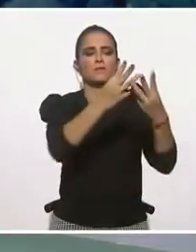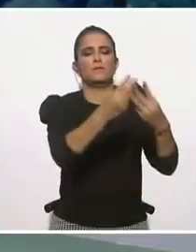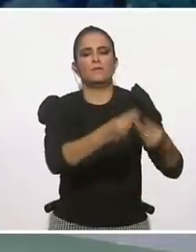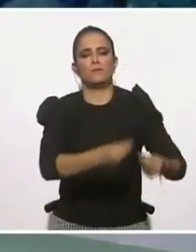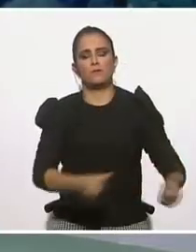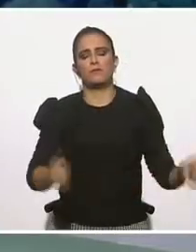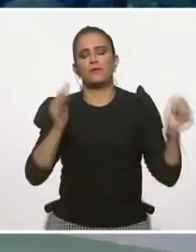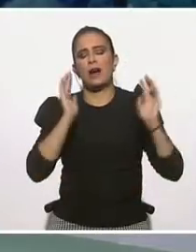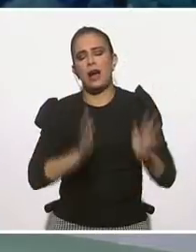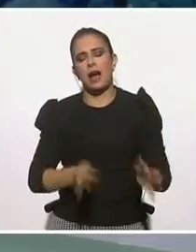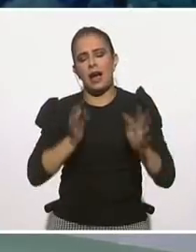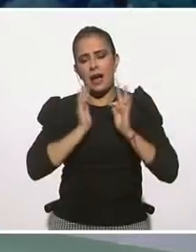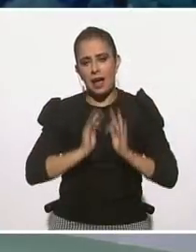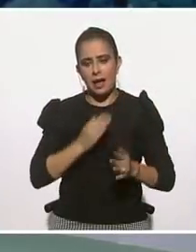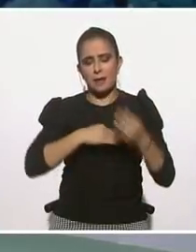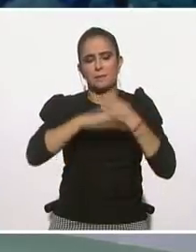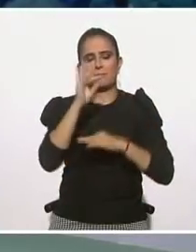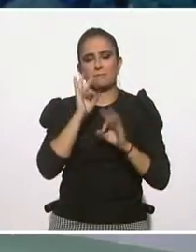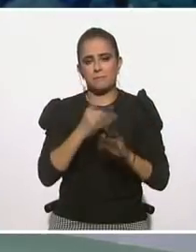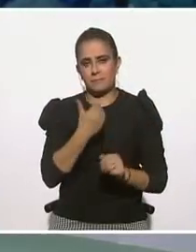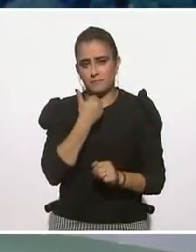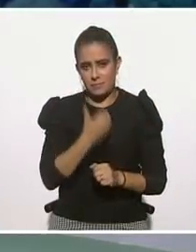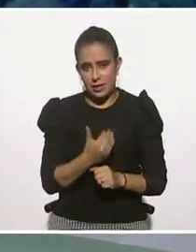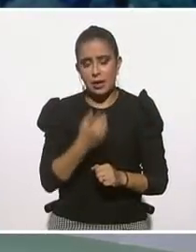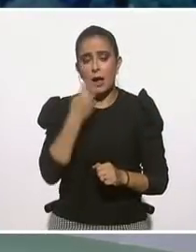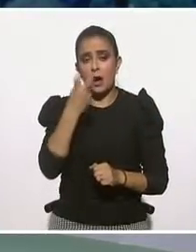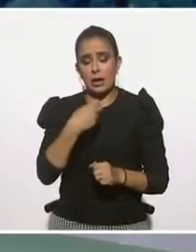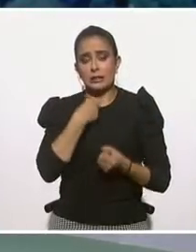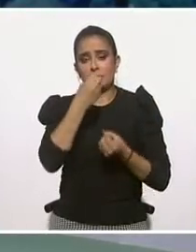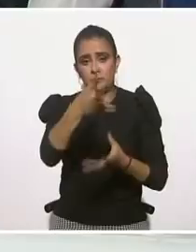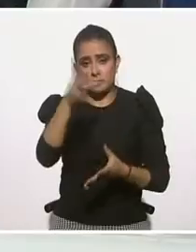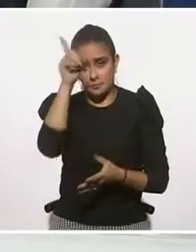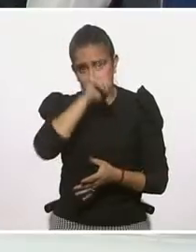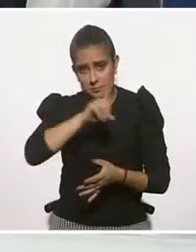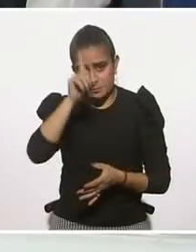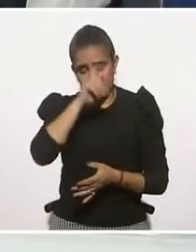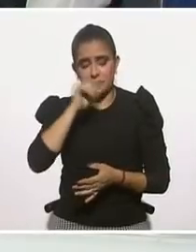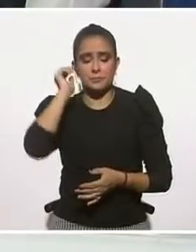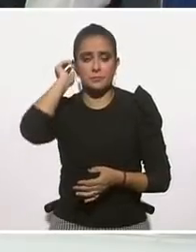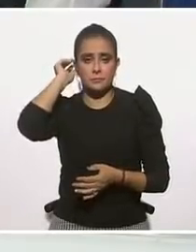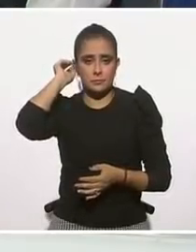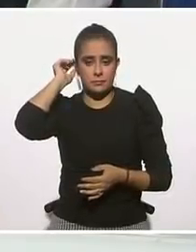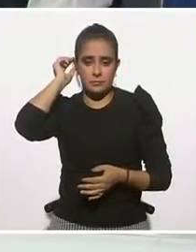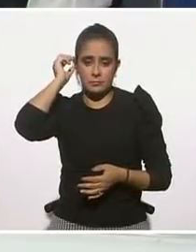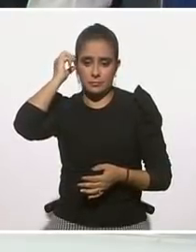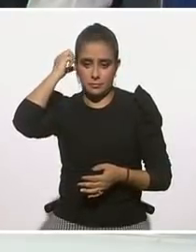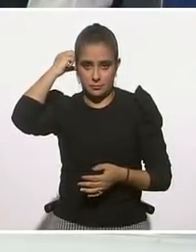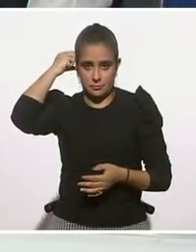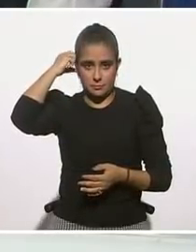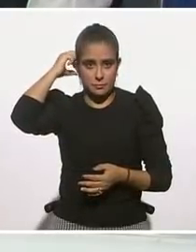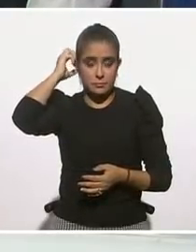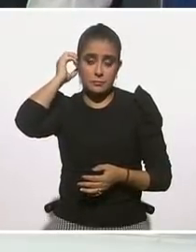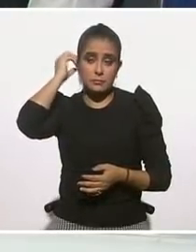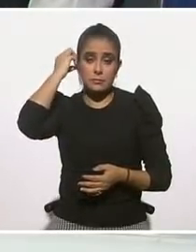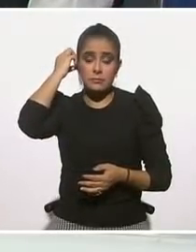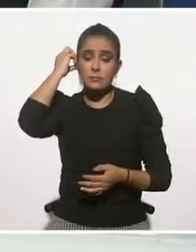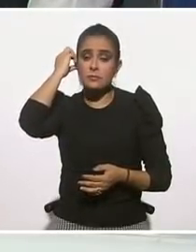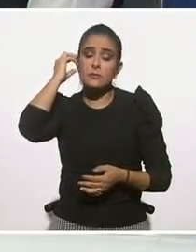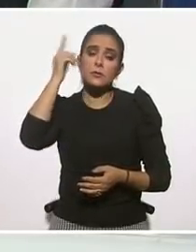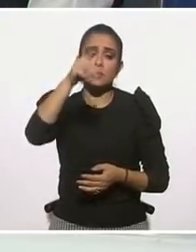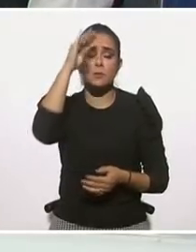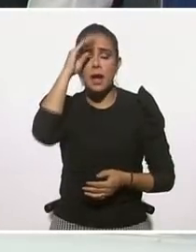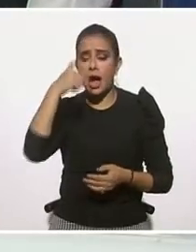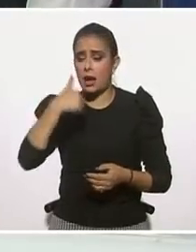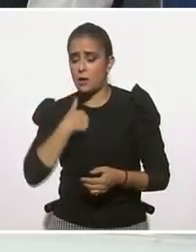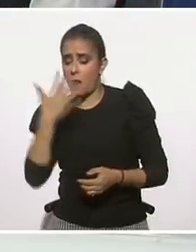El que sea un proceso también en casa, es recomendable verlo así y trabajarlo así, porque rompe un mito de si tenemos habilidades